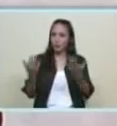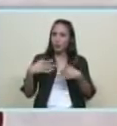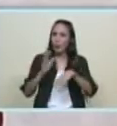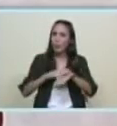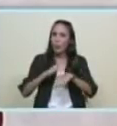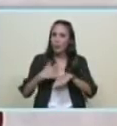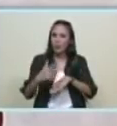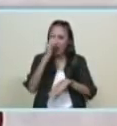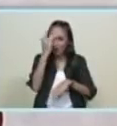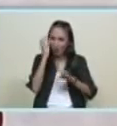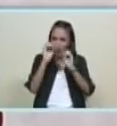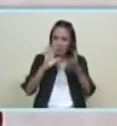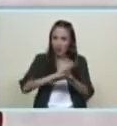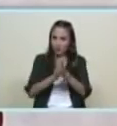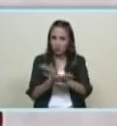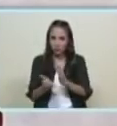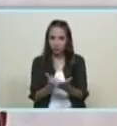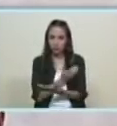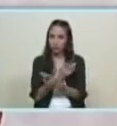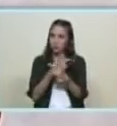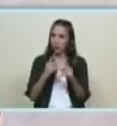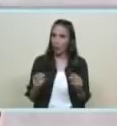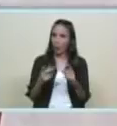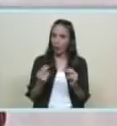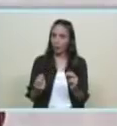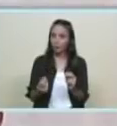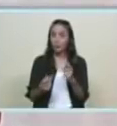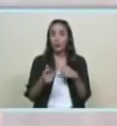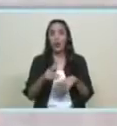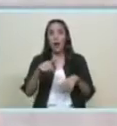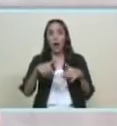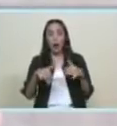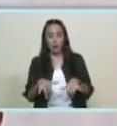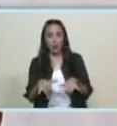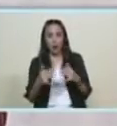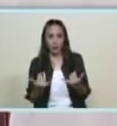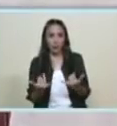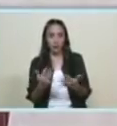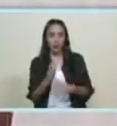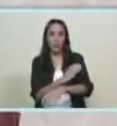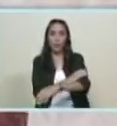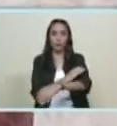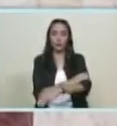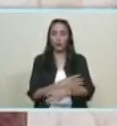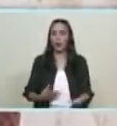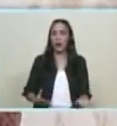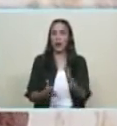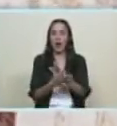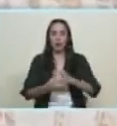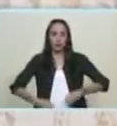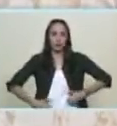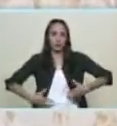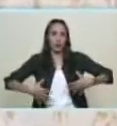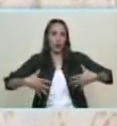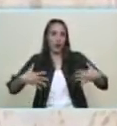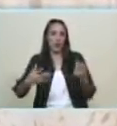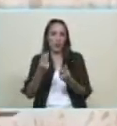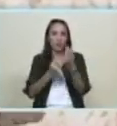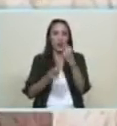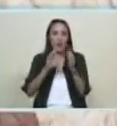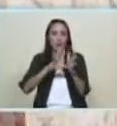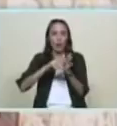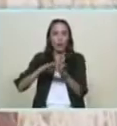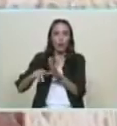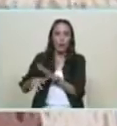así son ellos para ellos solo hay cuentas bancarias para ellos solo hay negocio para ellos solo hay maldad es el capitalismo